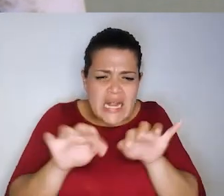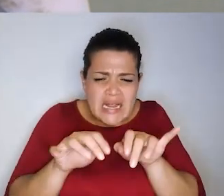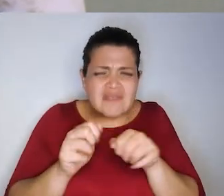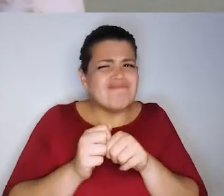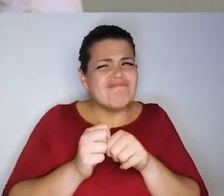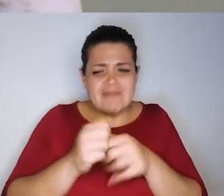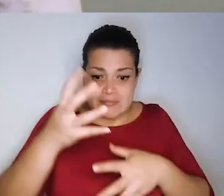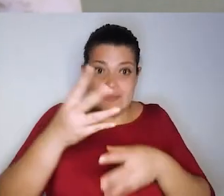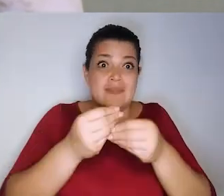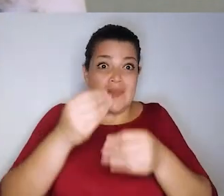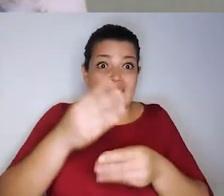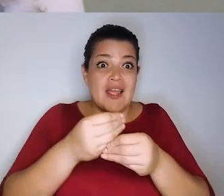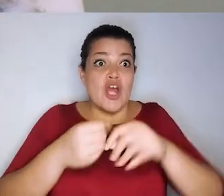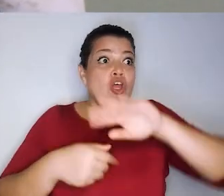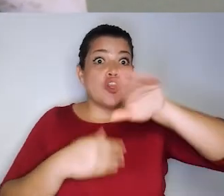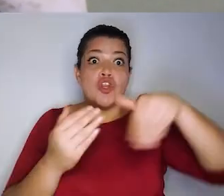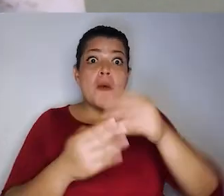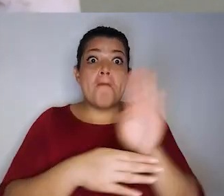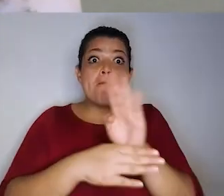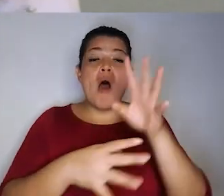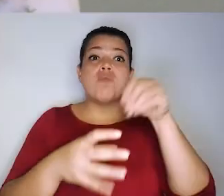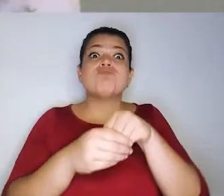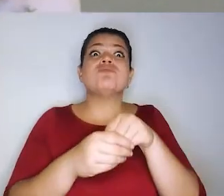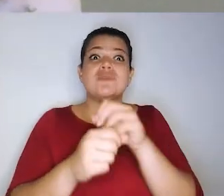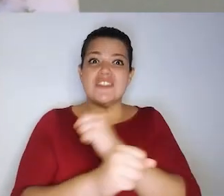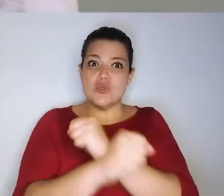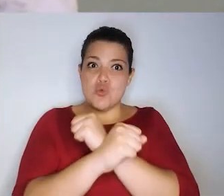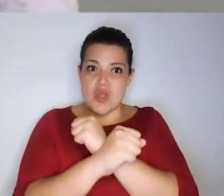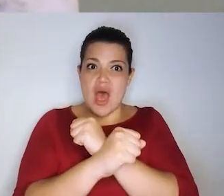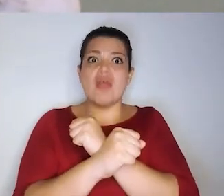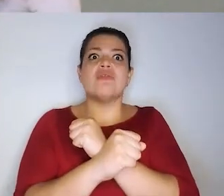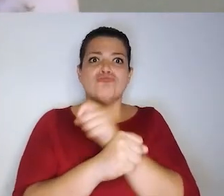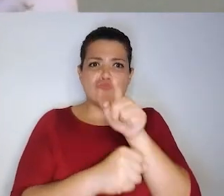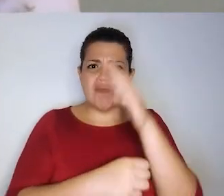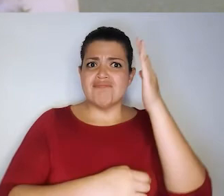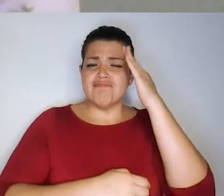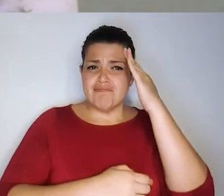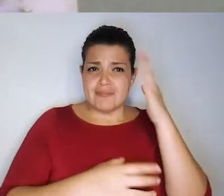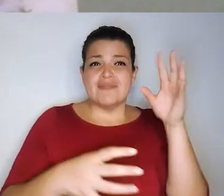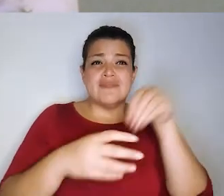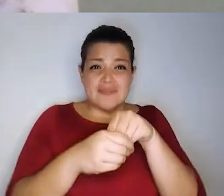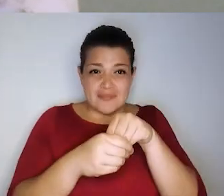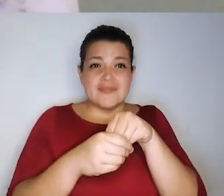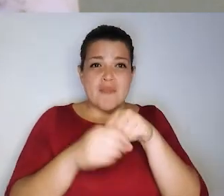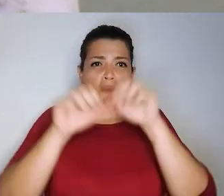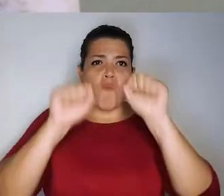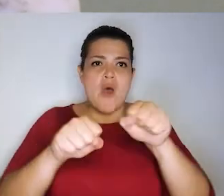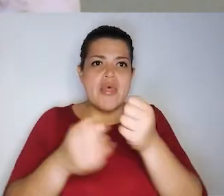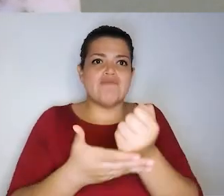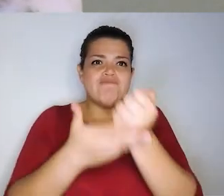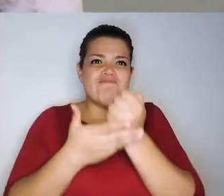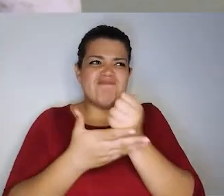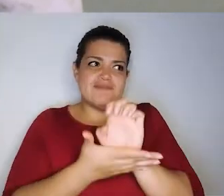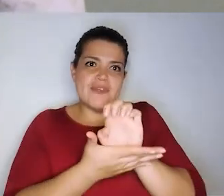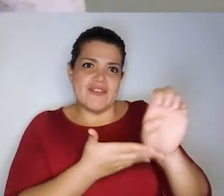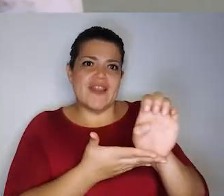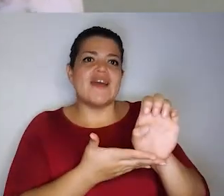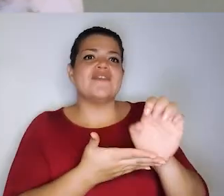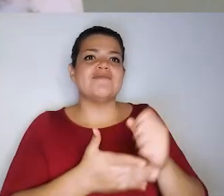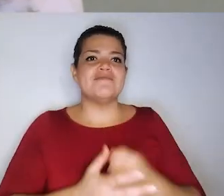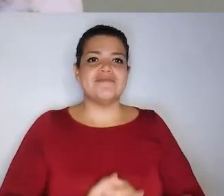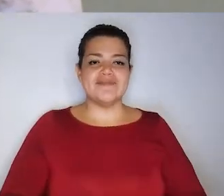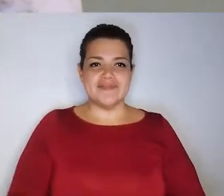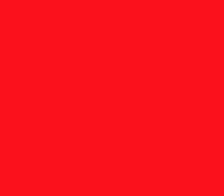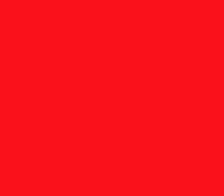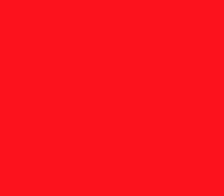frente al cibercrimen, sumado a todas las acciones de seguridad que implementamos en Backcredomatic. Ayúdenos a